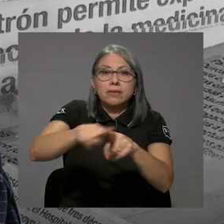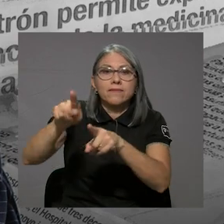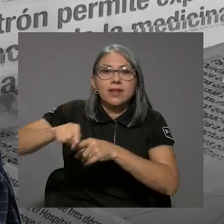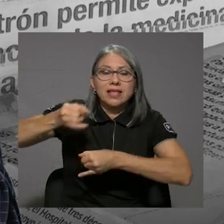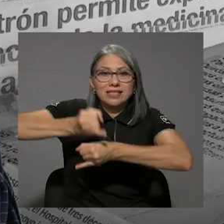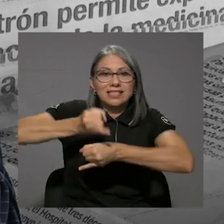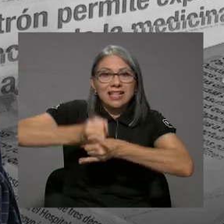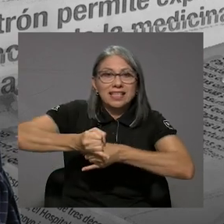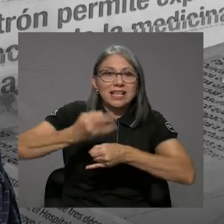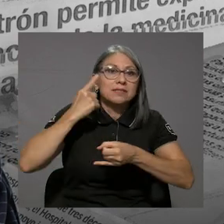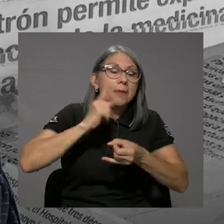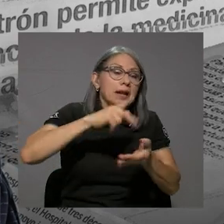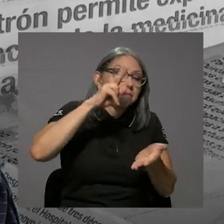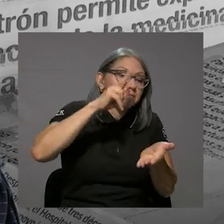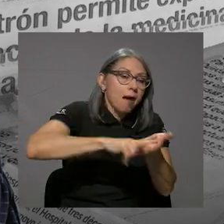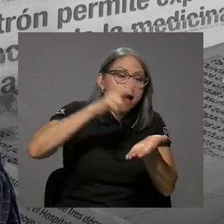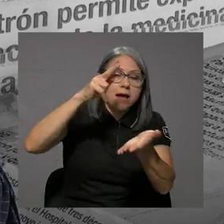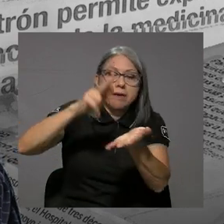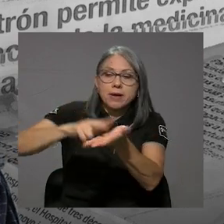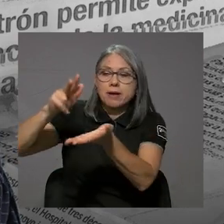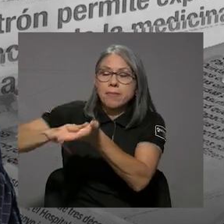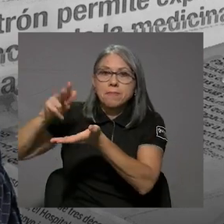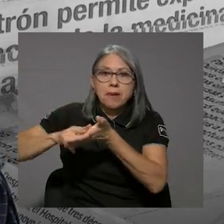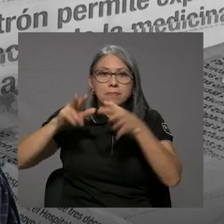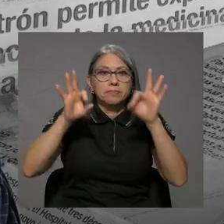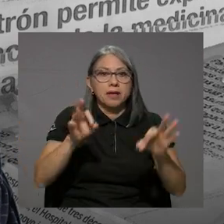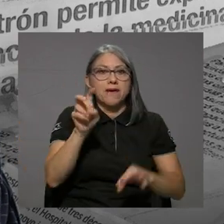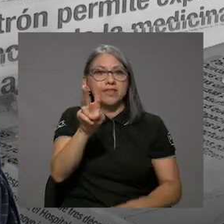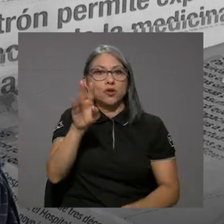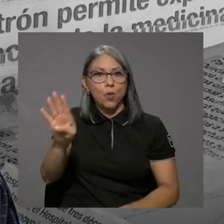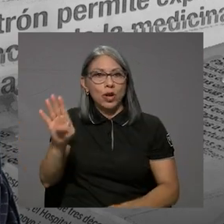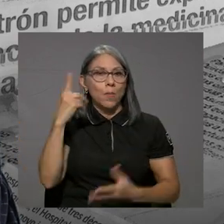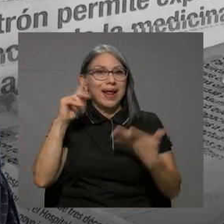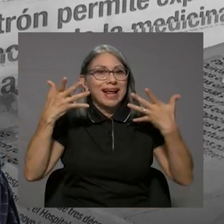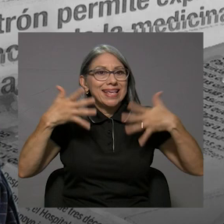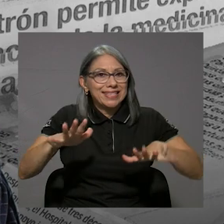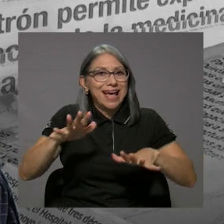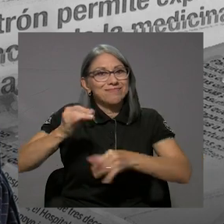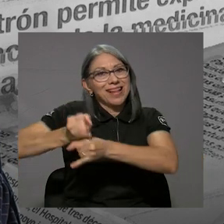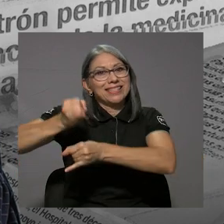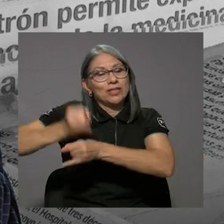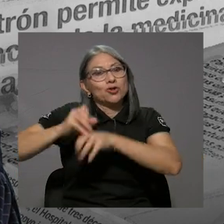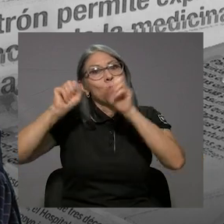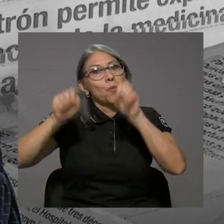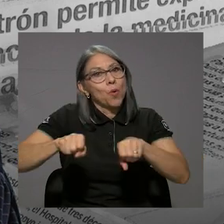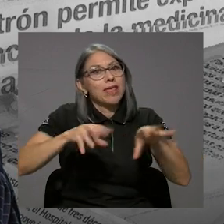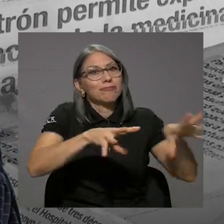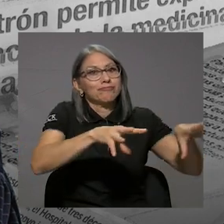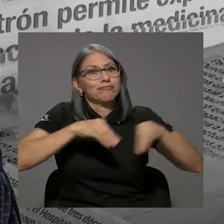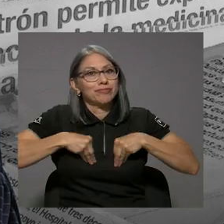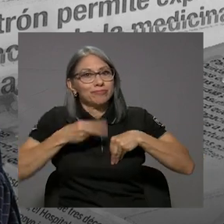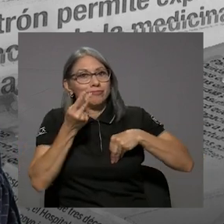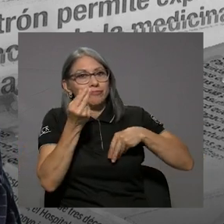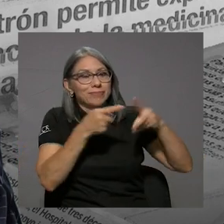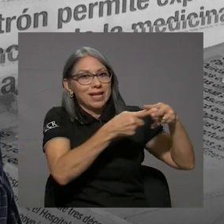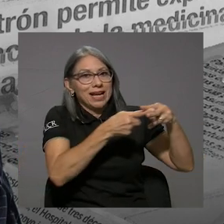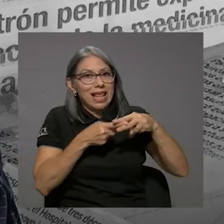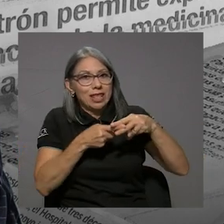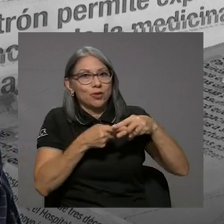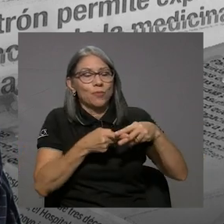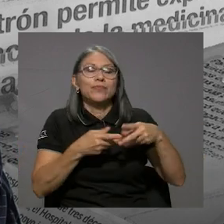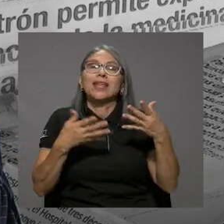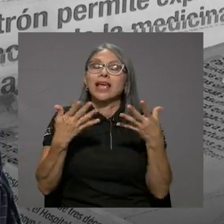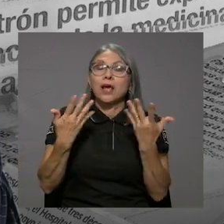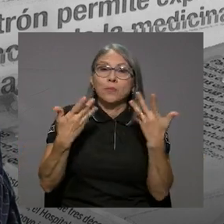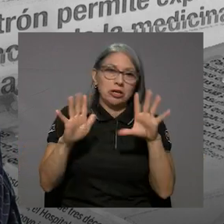son las que al final te dan el visto bueno para que ya la institución pueda asumir ese crédito. Bueno, se hizo el